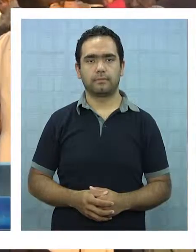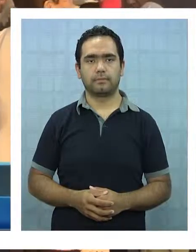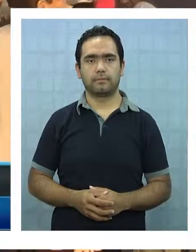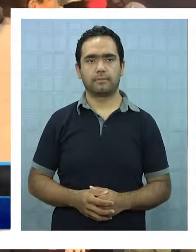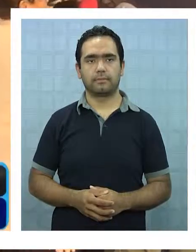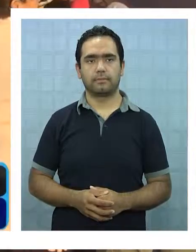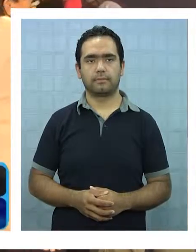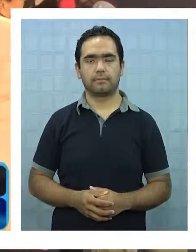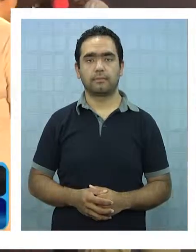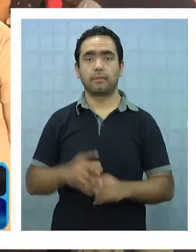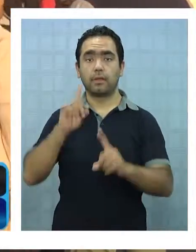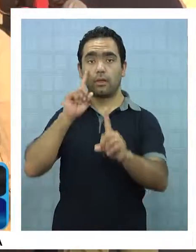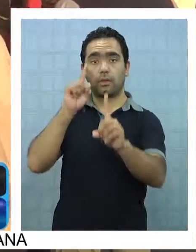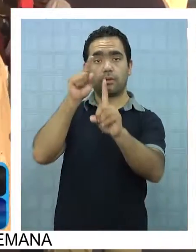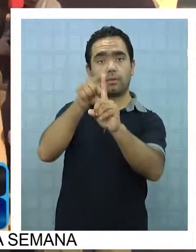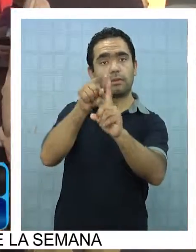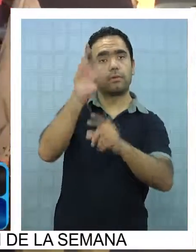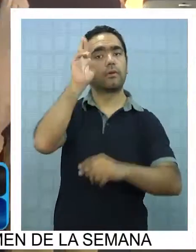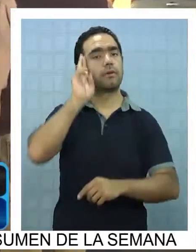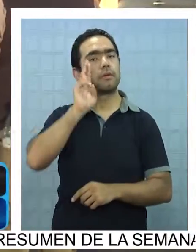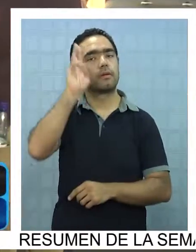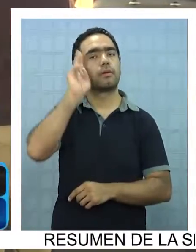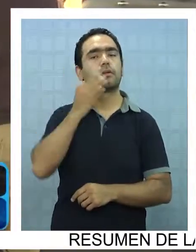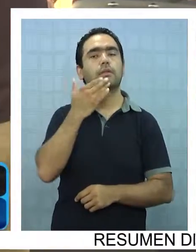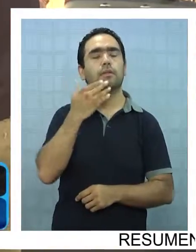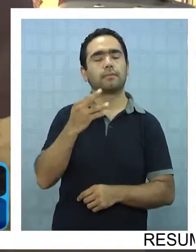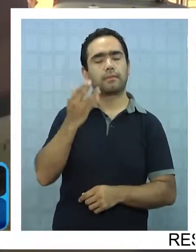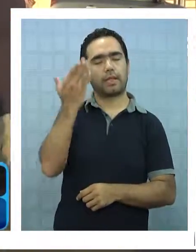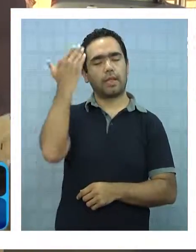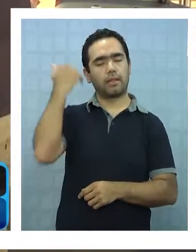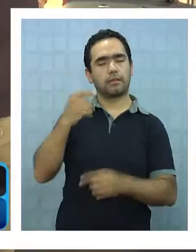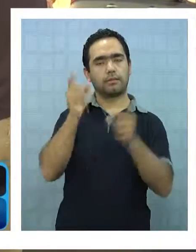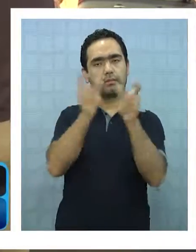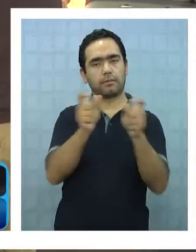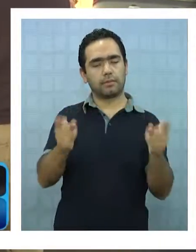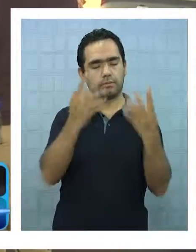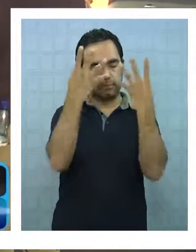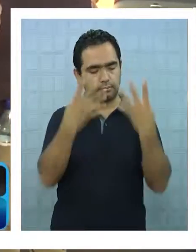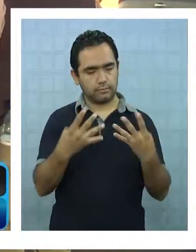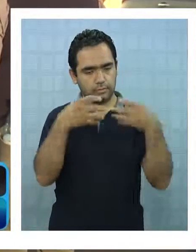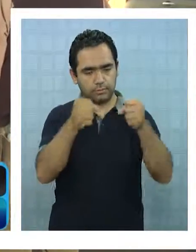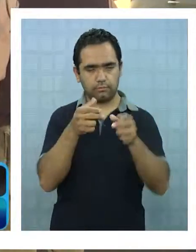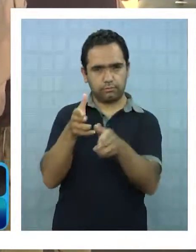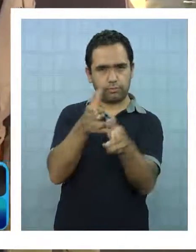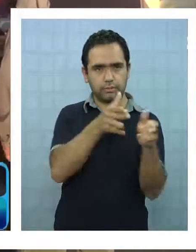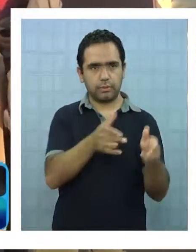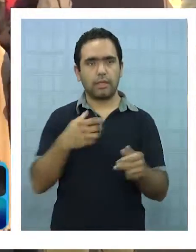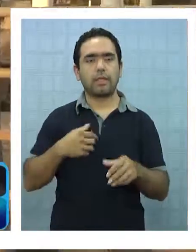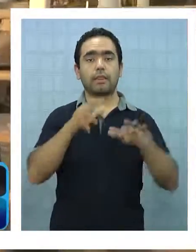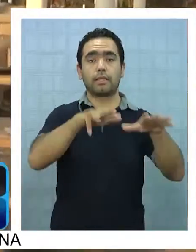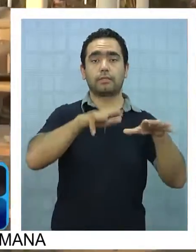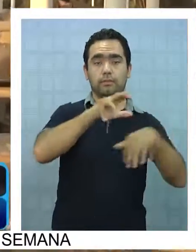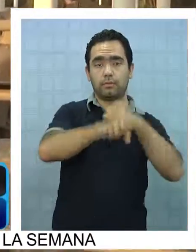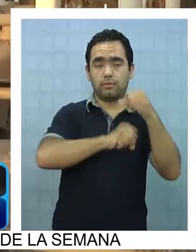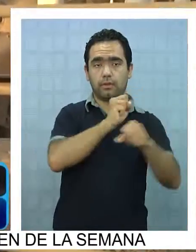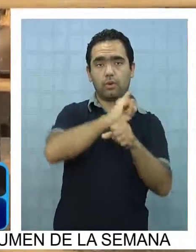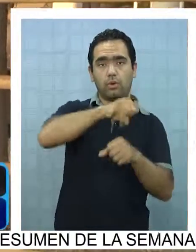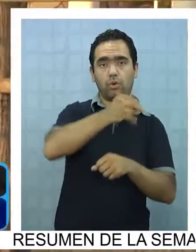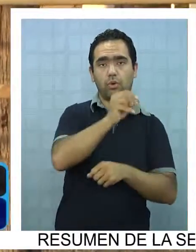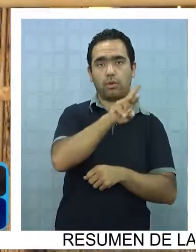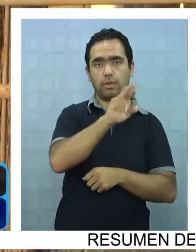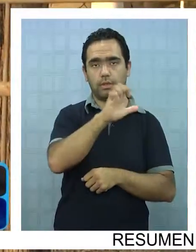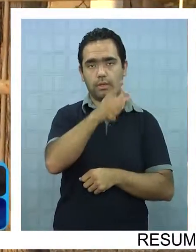Con el motivo de recordar y homenajear a los presos políticos Jorge Marín, de 19 años, y William Millar, de